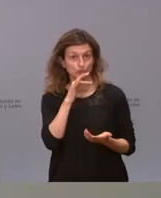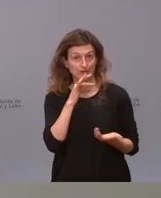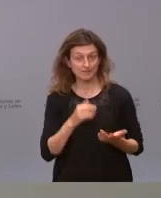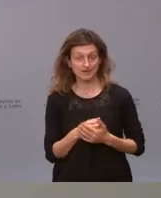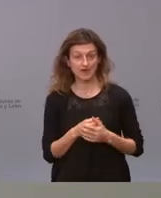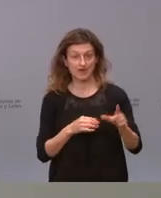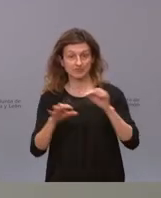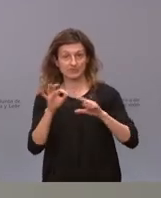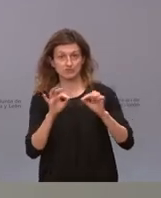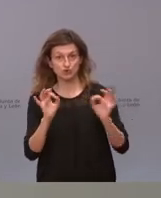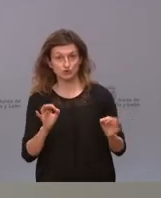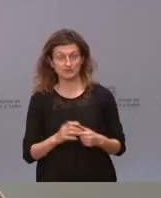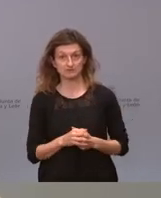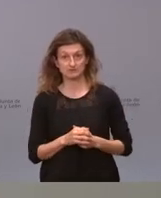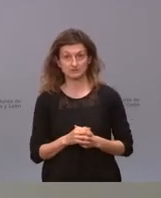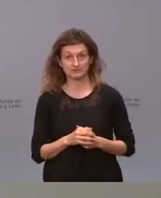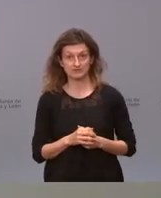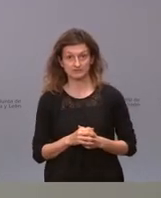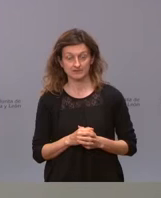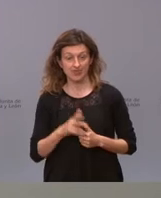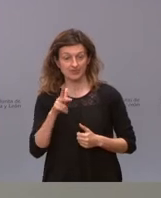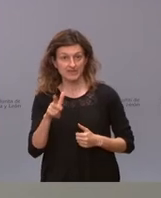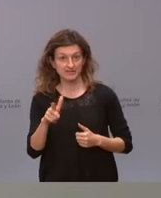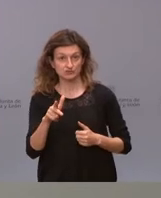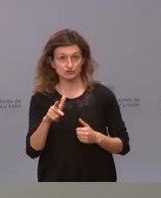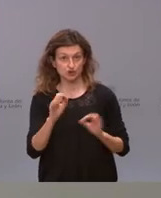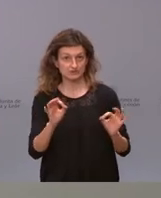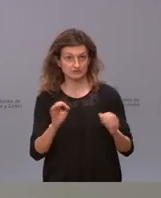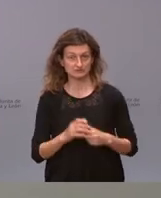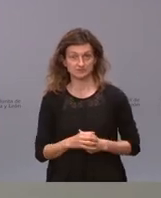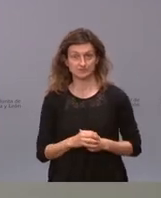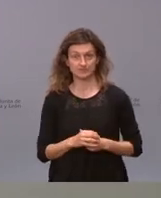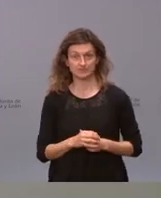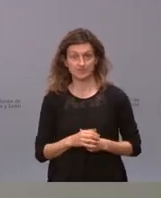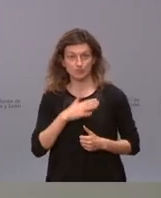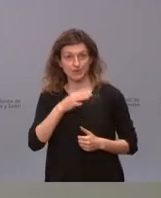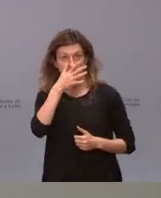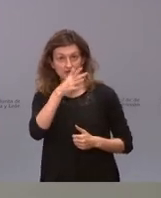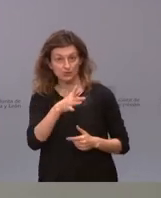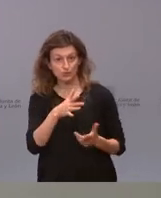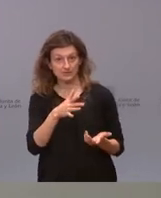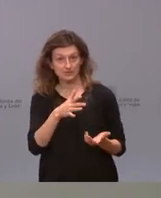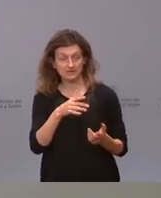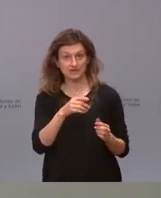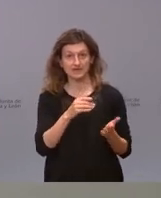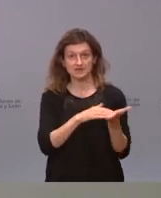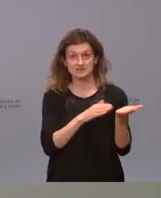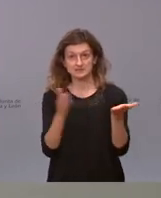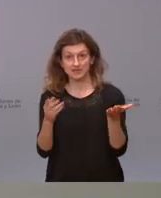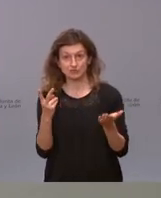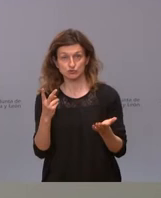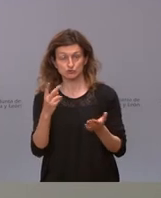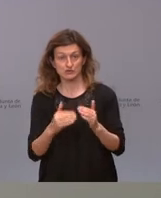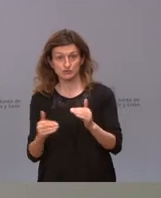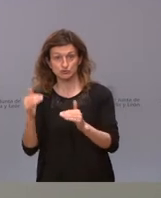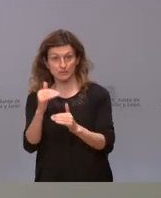decisiones del TSJ pero eso sin un sustento de derecho material el que le den posibilidades de recurrir y de tener dos instancias el Supremo tendrá el mismo